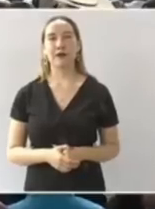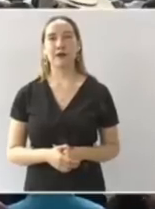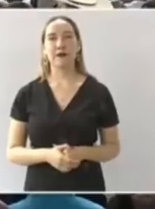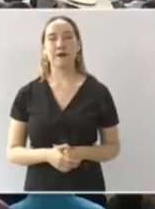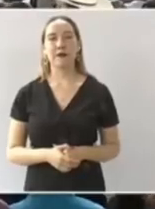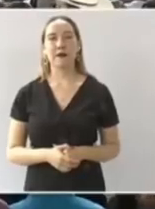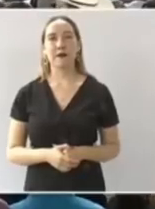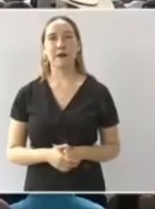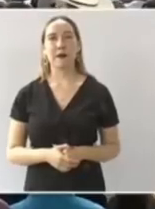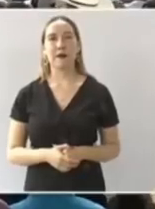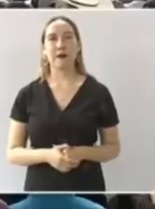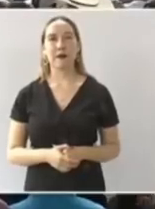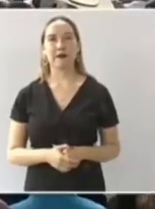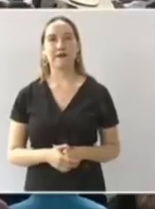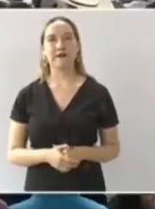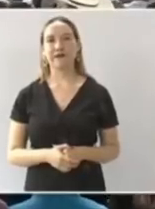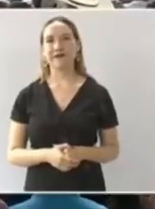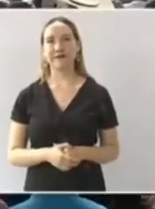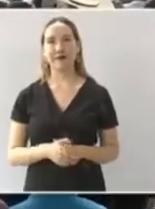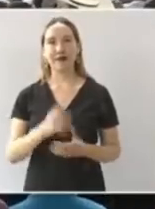porque así no llega